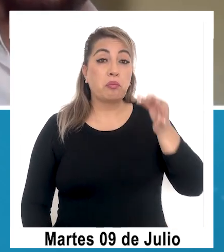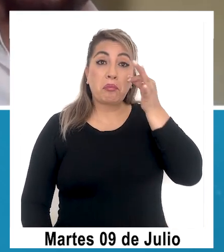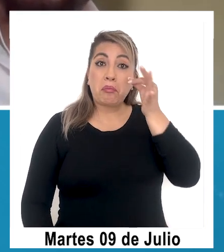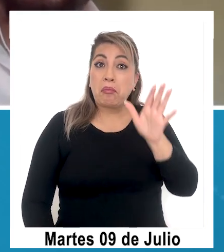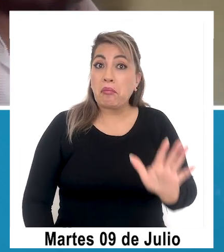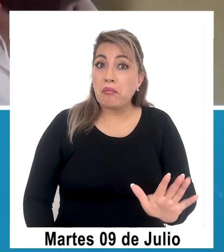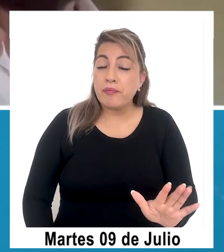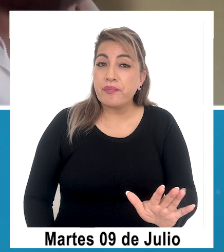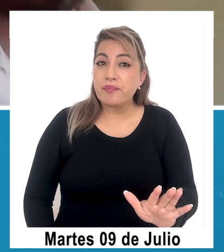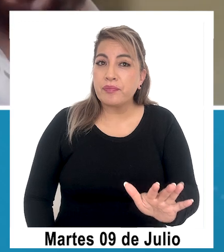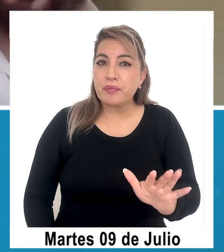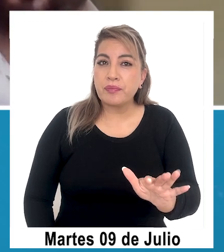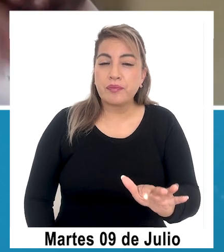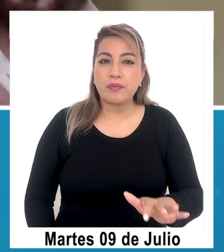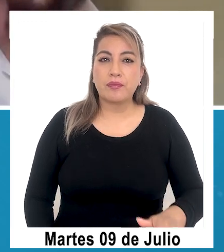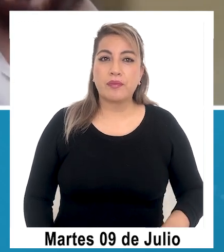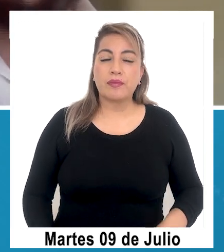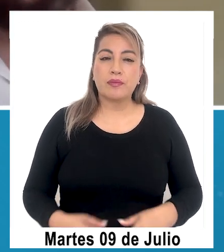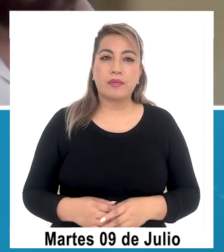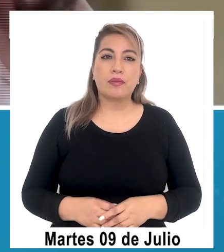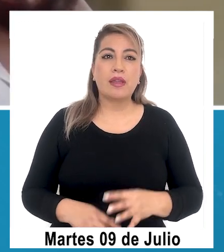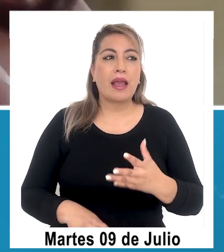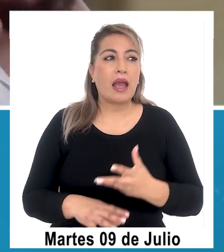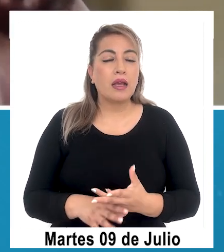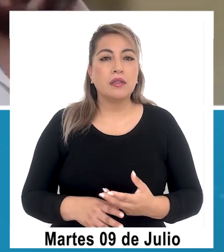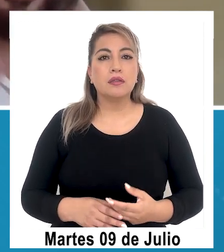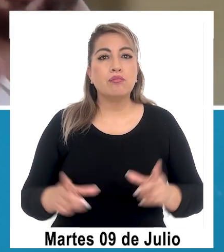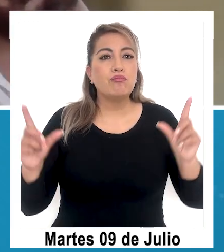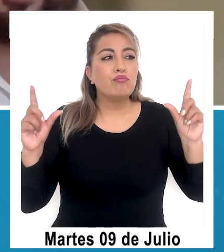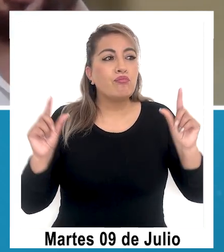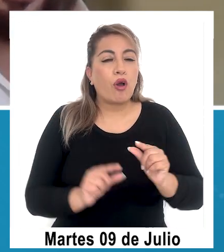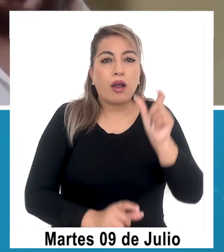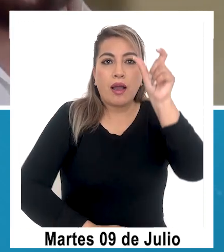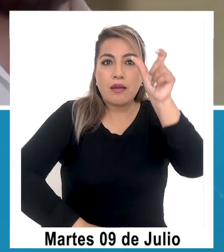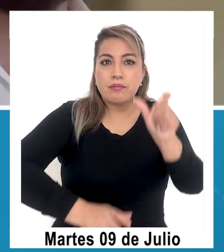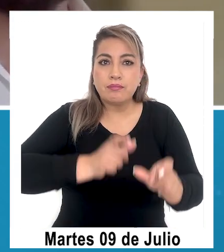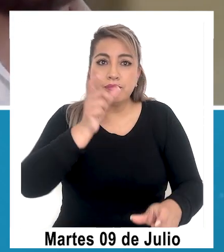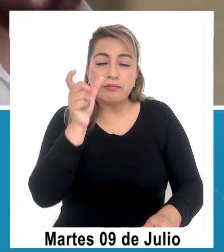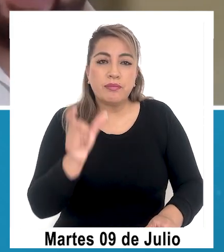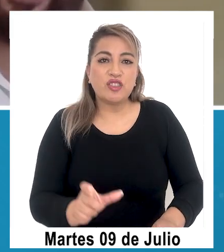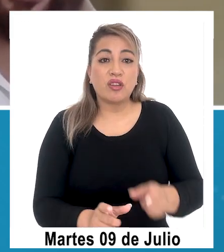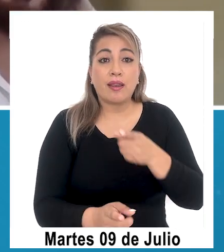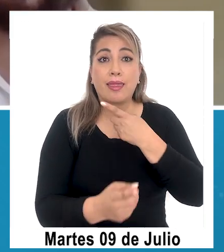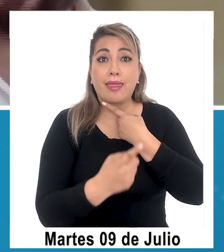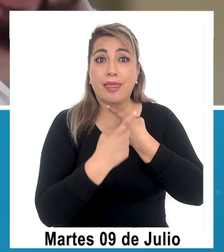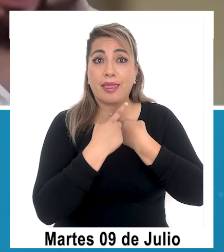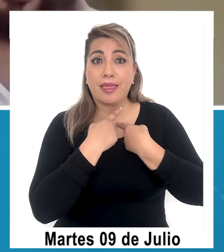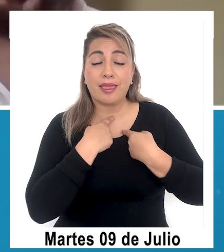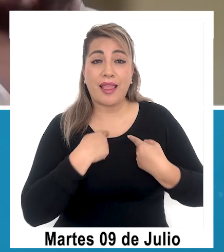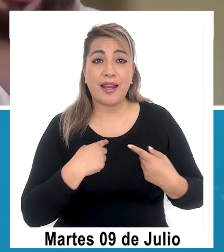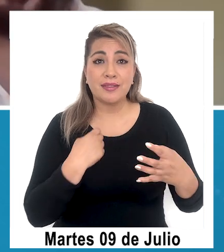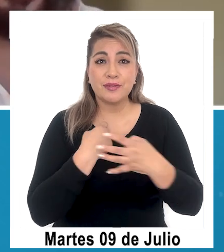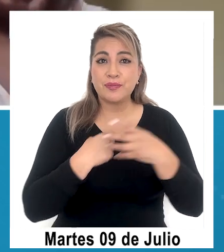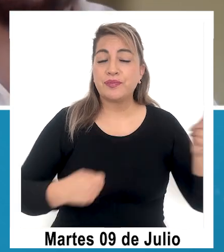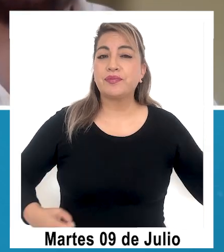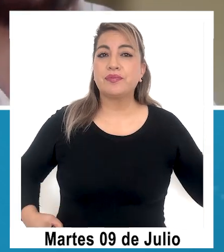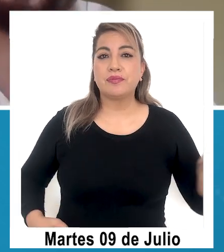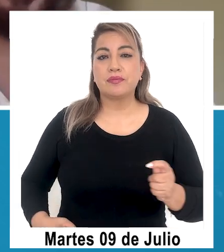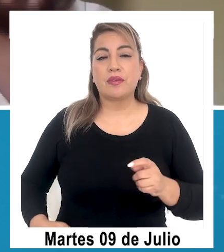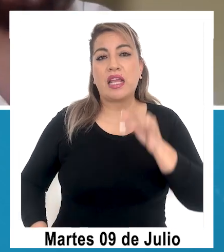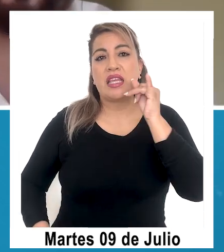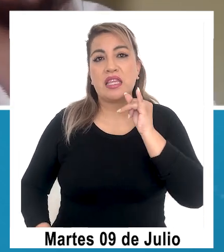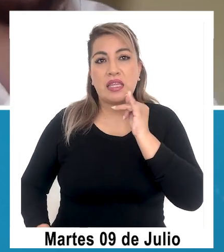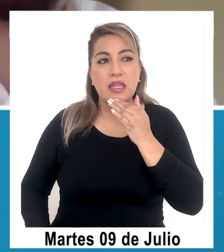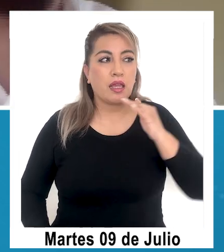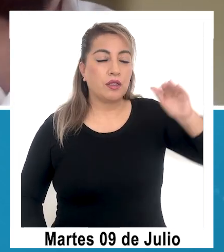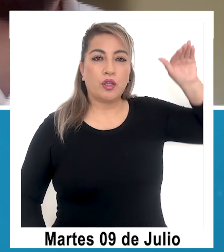esto arroja que hay muy poca gente interesada en la región de Tarapacá, Iquiqueños y